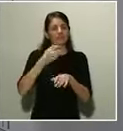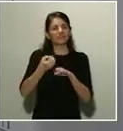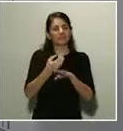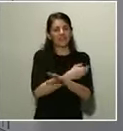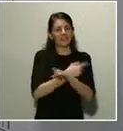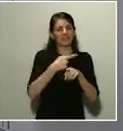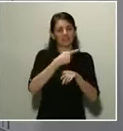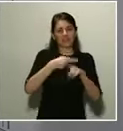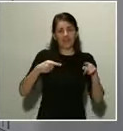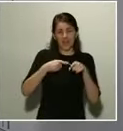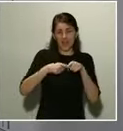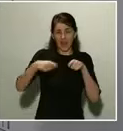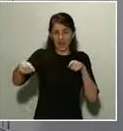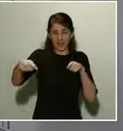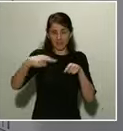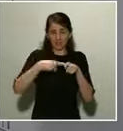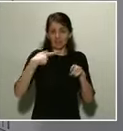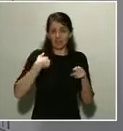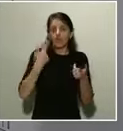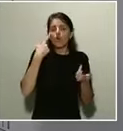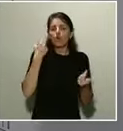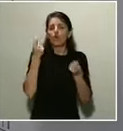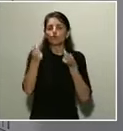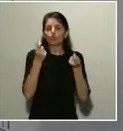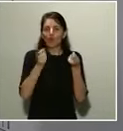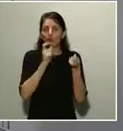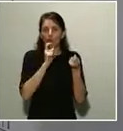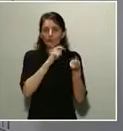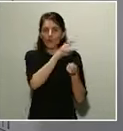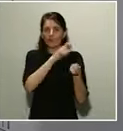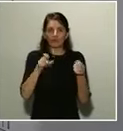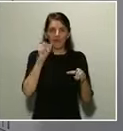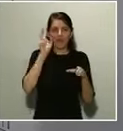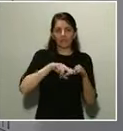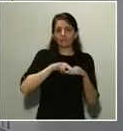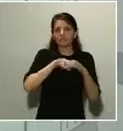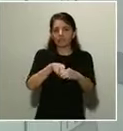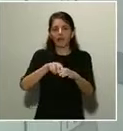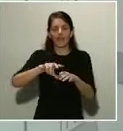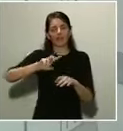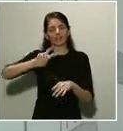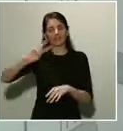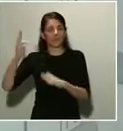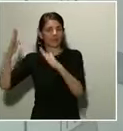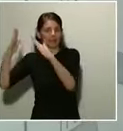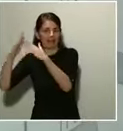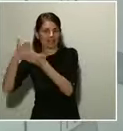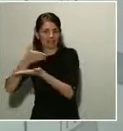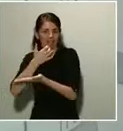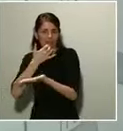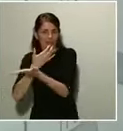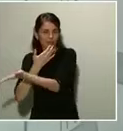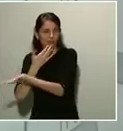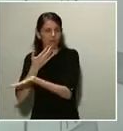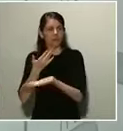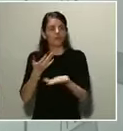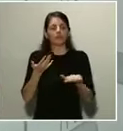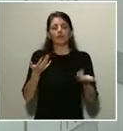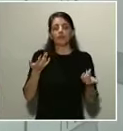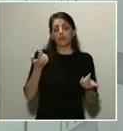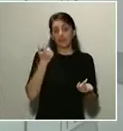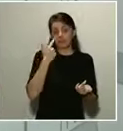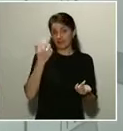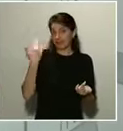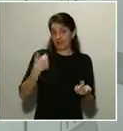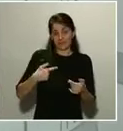Semana Santa? ¿Cómo van a controlar que la gente no se desplace a segundas residencias? Pues empezando por último, ya hemos tenido esa experiencia este fin de semana.